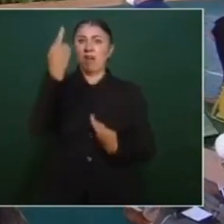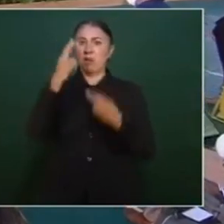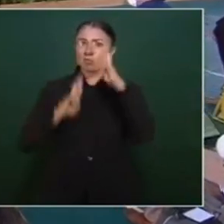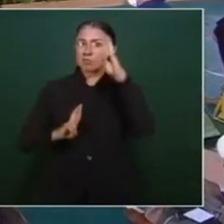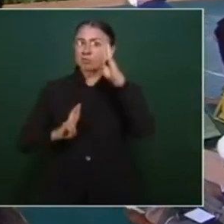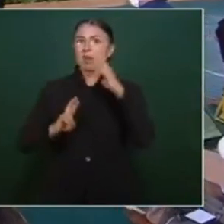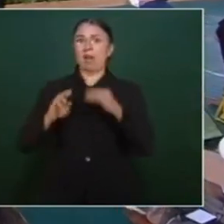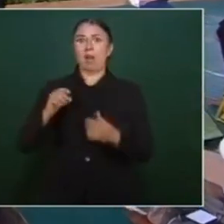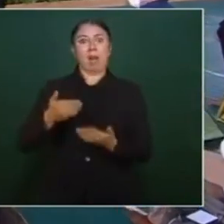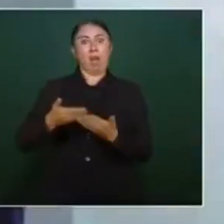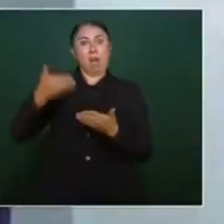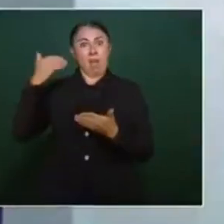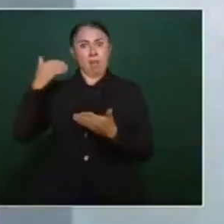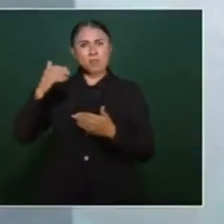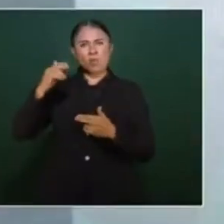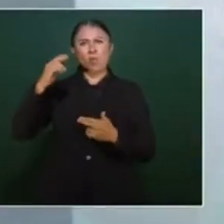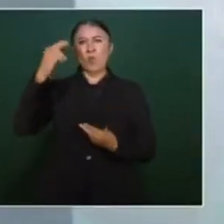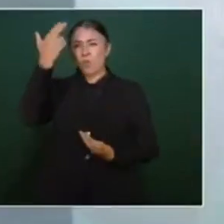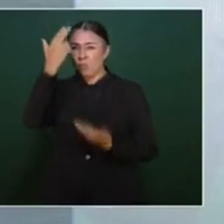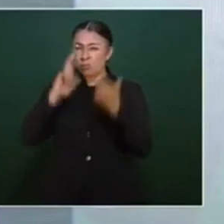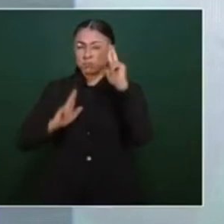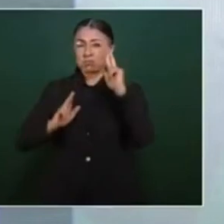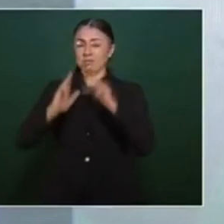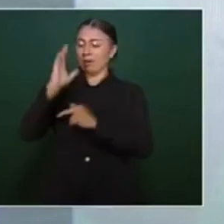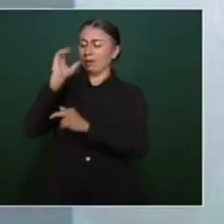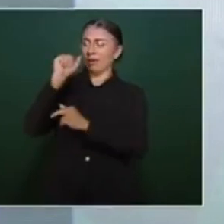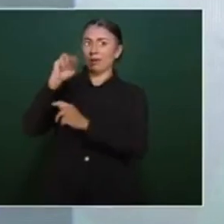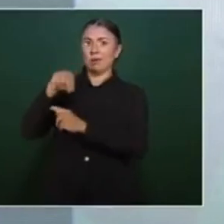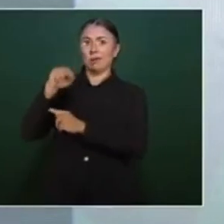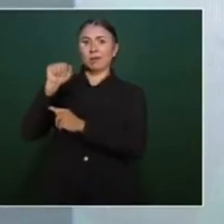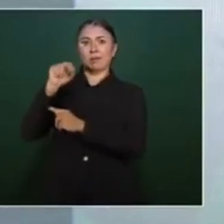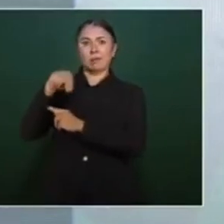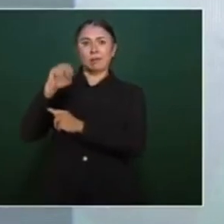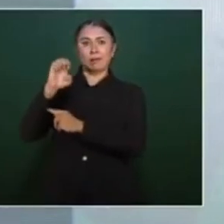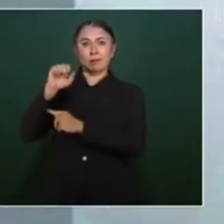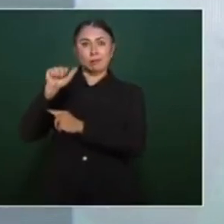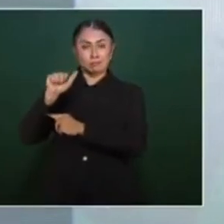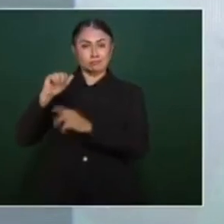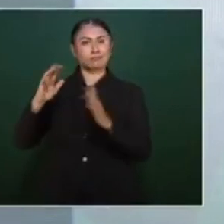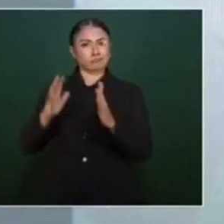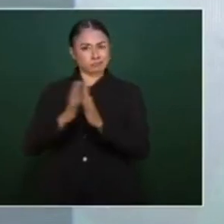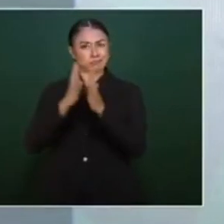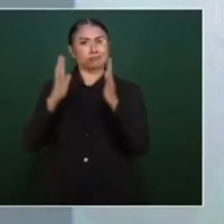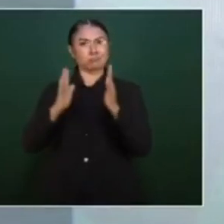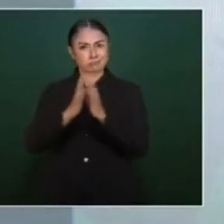Cananea, por eso lo